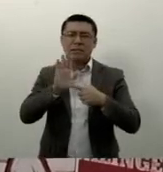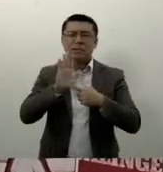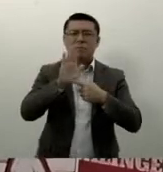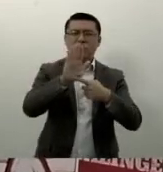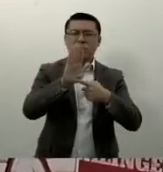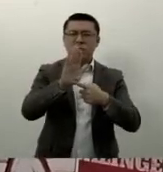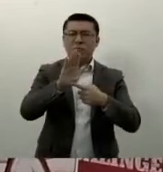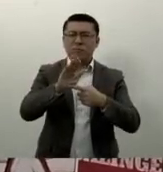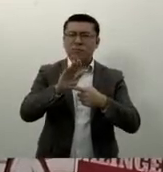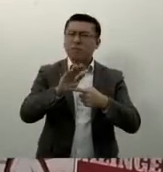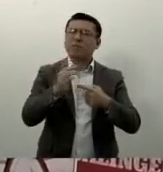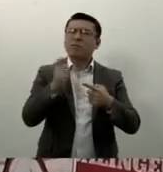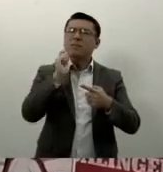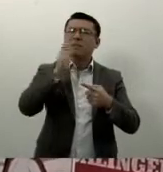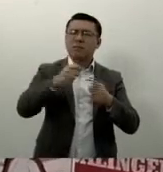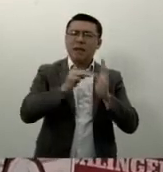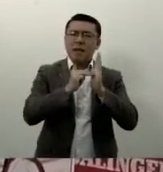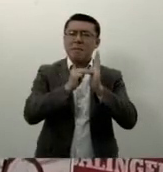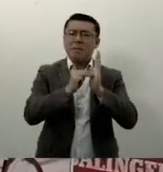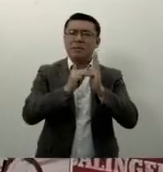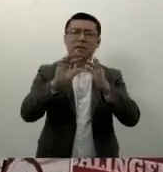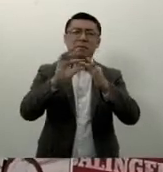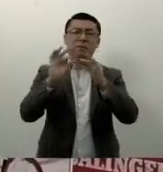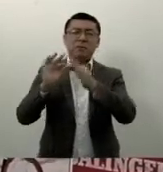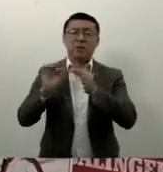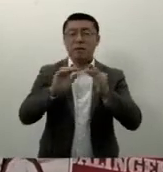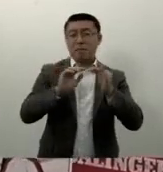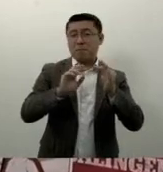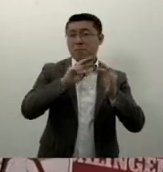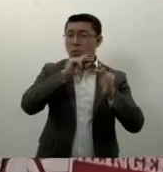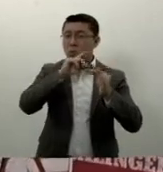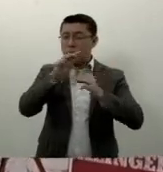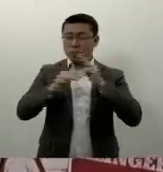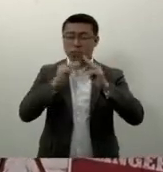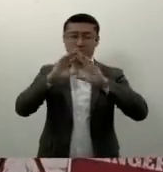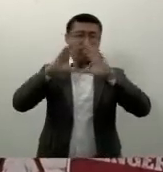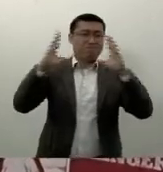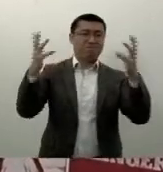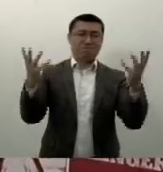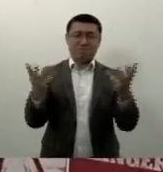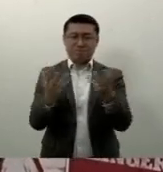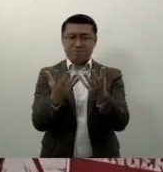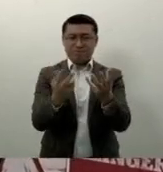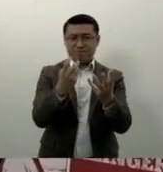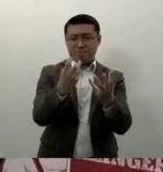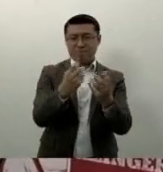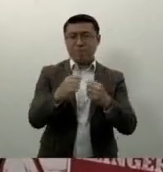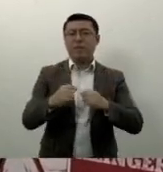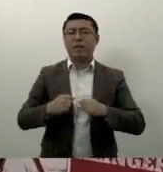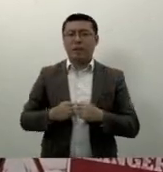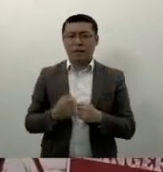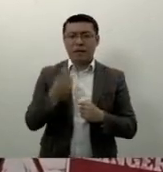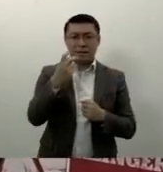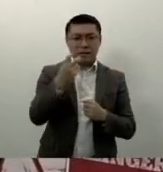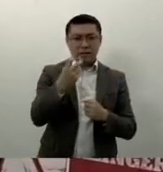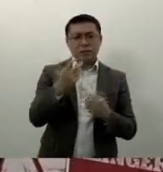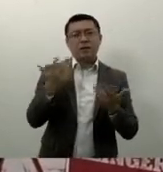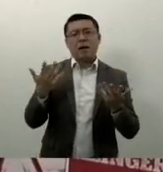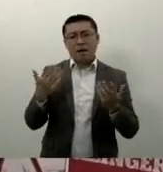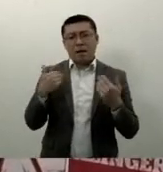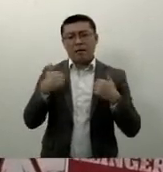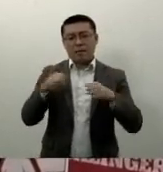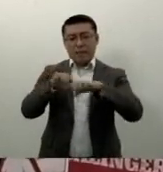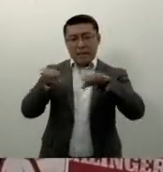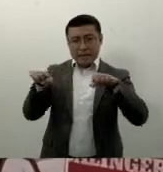de la especie humana. Razones, en definitiva, que han fundamentado la decisión del